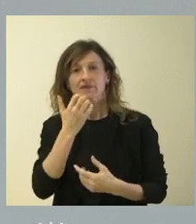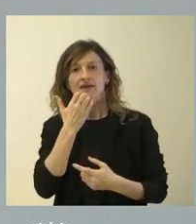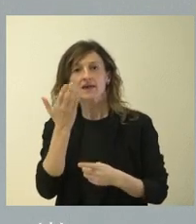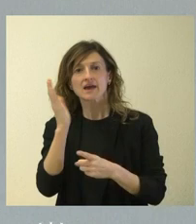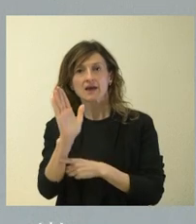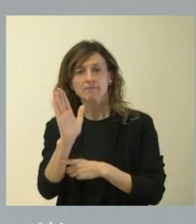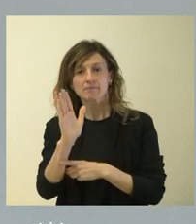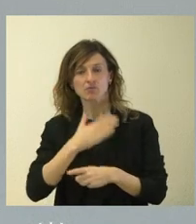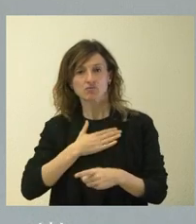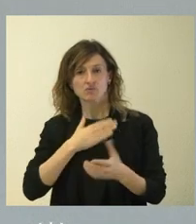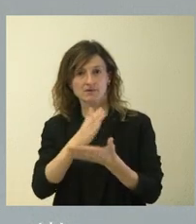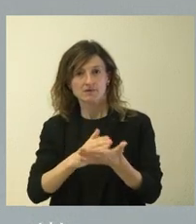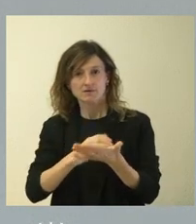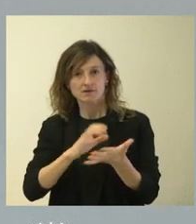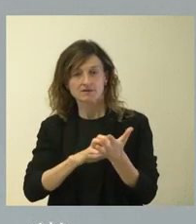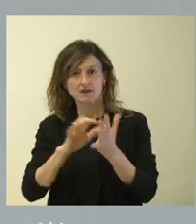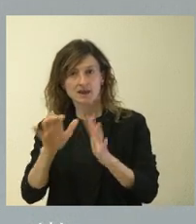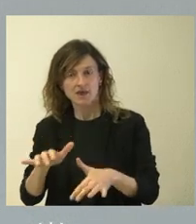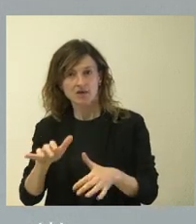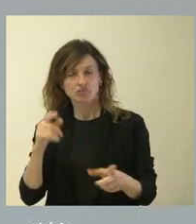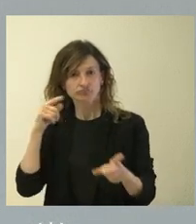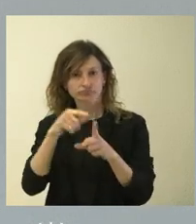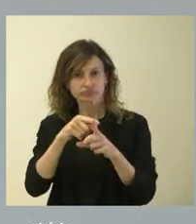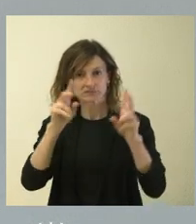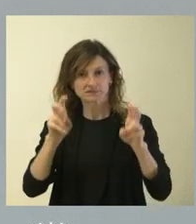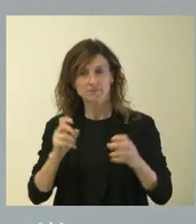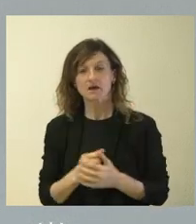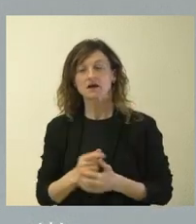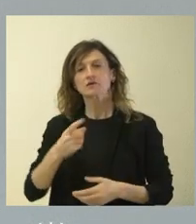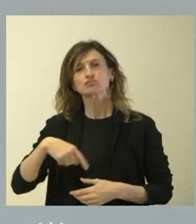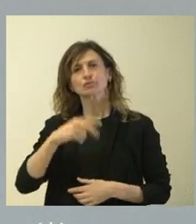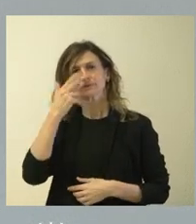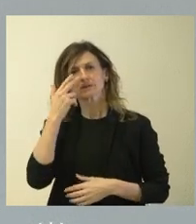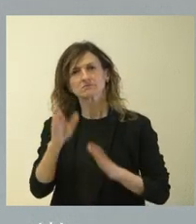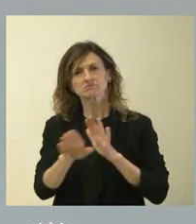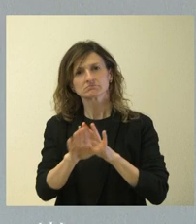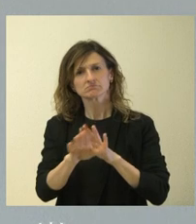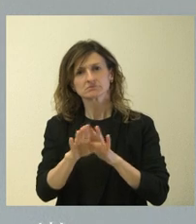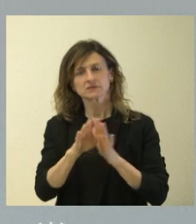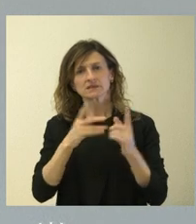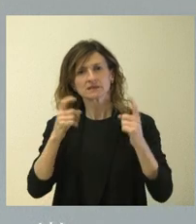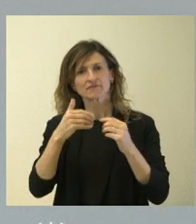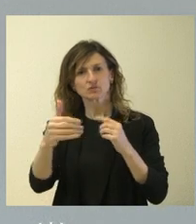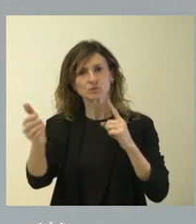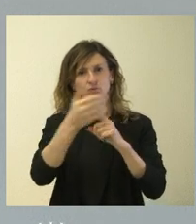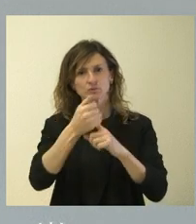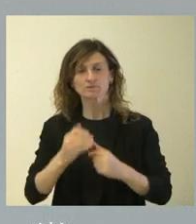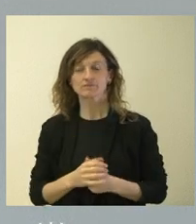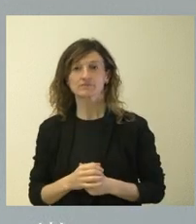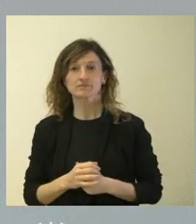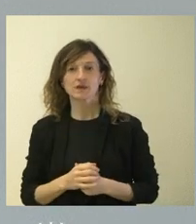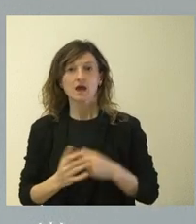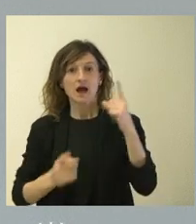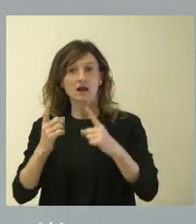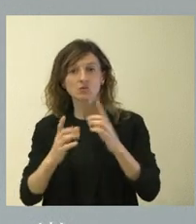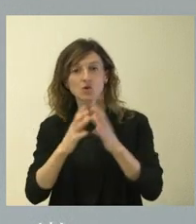constituye nuestra comunidad autónoma en este respecto y que seguimos manteniendo el interés por poderlo llevar a cabo en el futuro. Hemos tenido algunos acuerdos